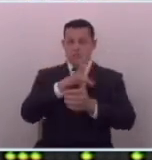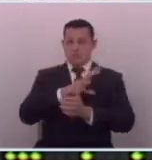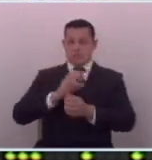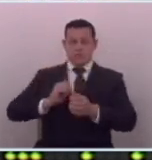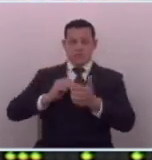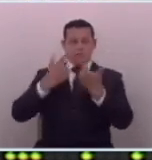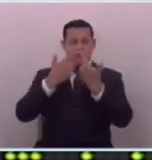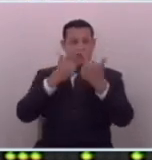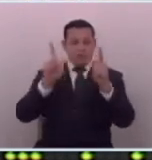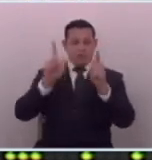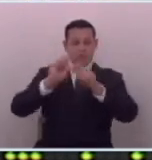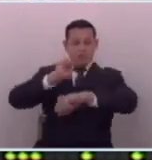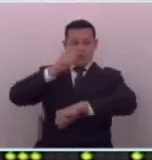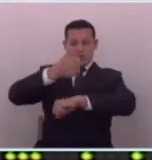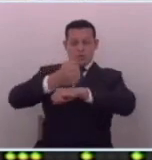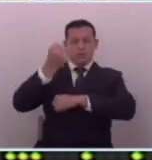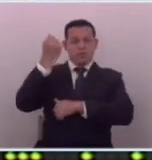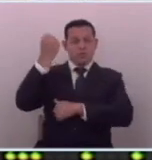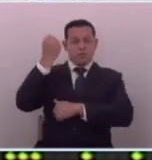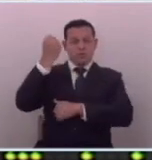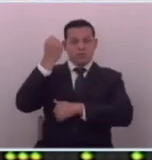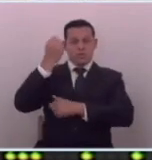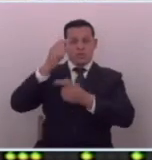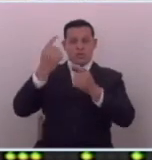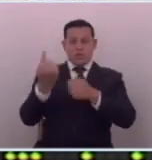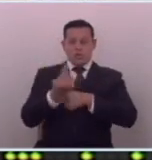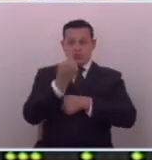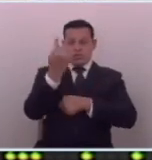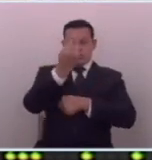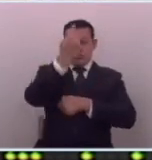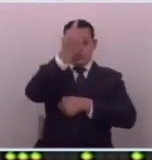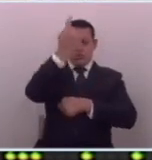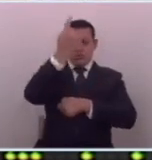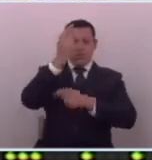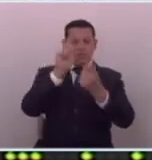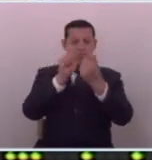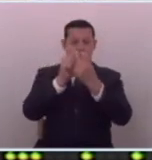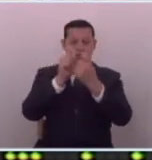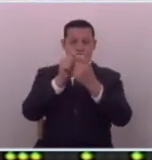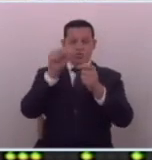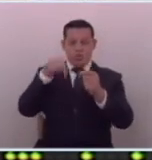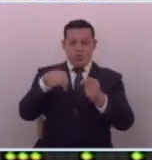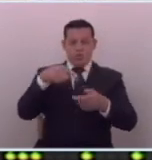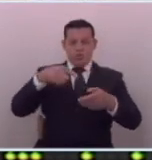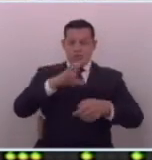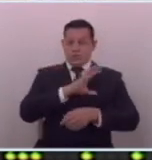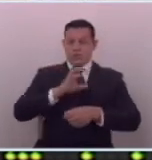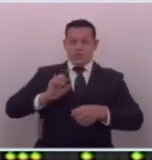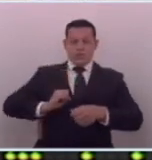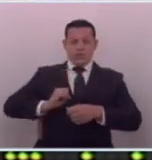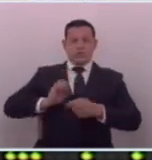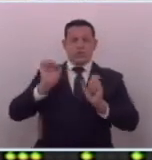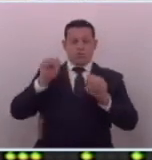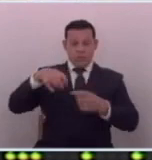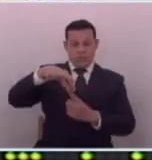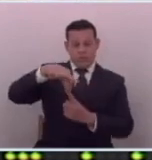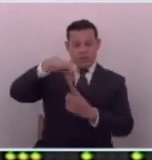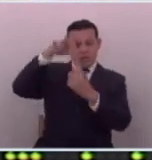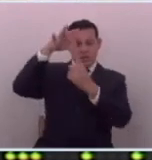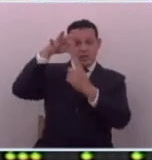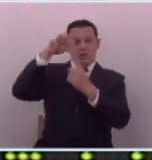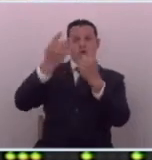esta libertad tan fundamental ha venido evolucionando a un punto tal en el que hoy los salvadoreños podemos elegir